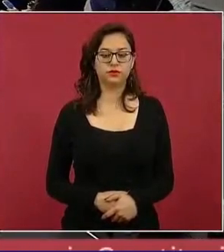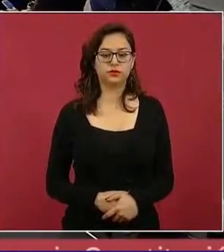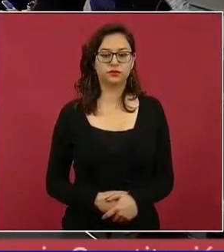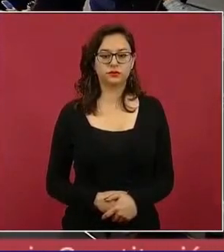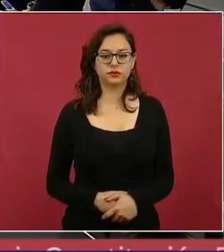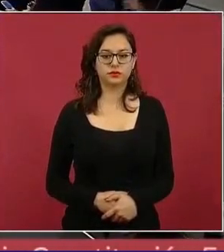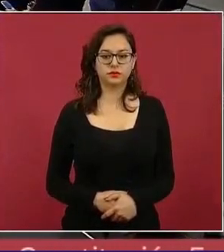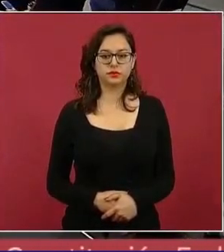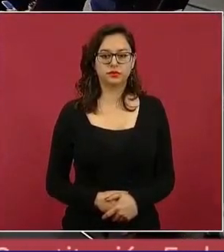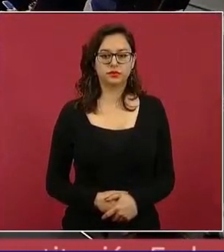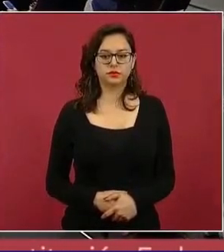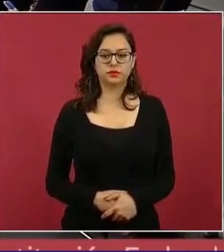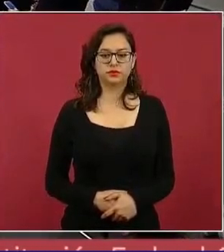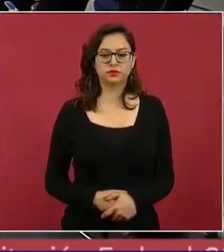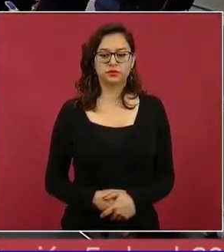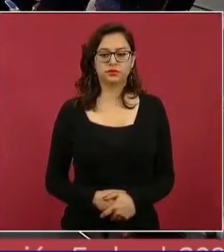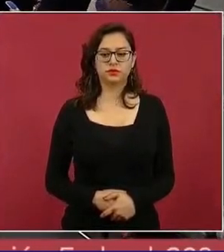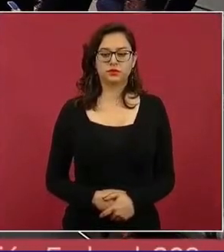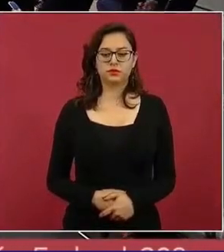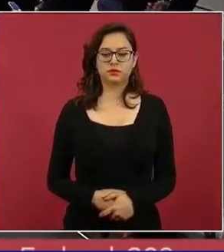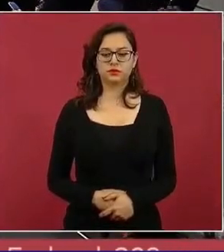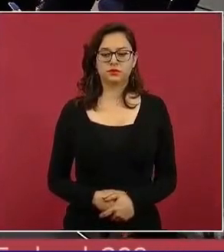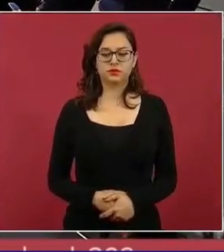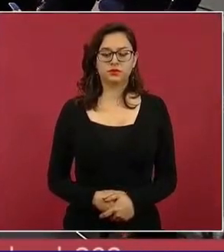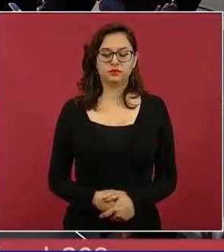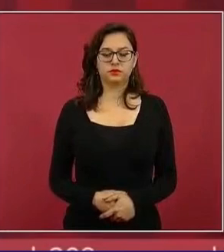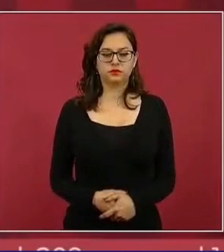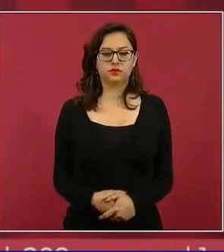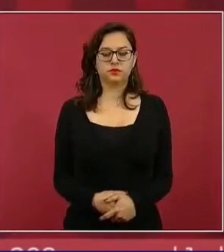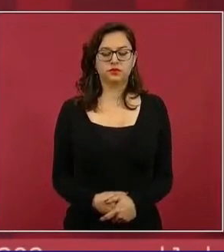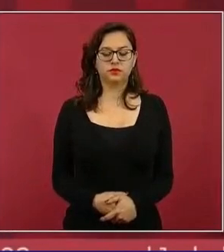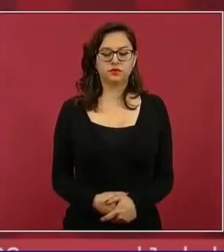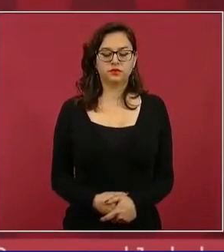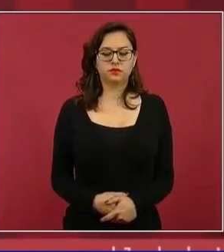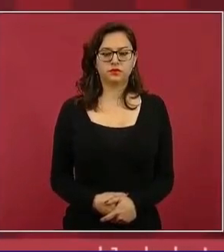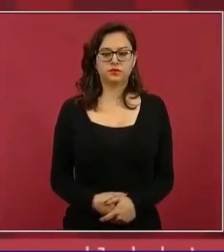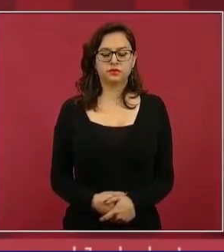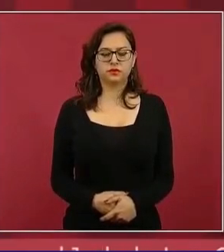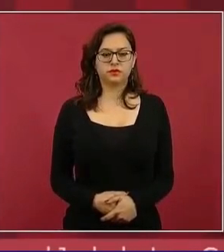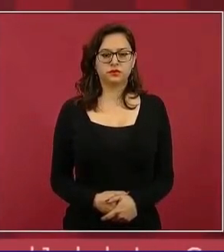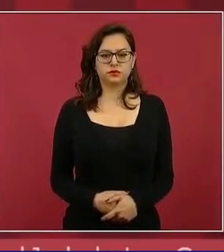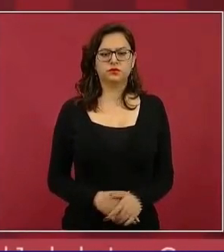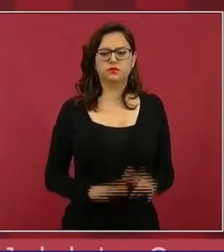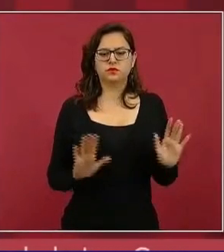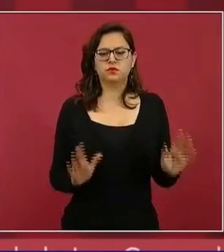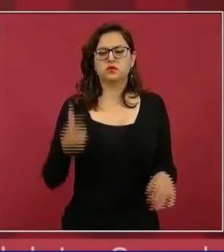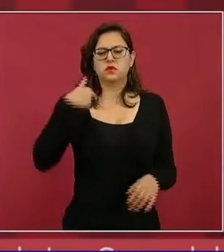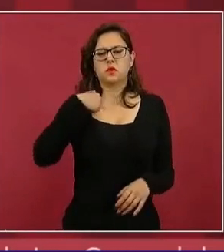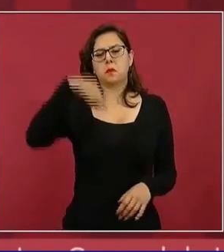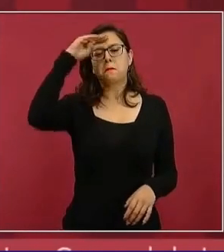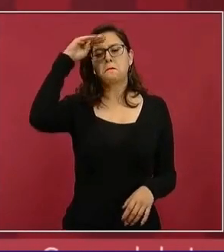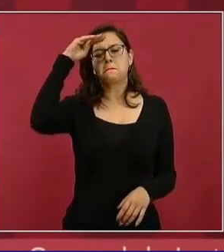Pues yo pienso que en un mes que se tengan ya más